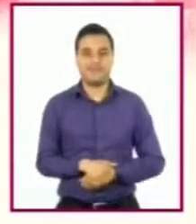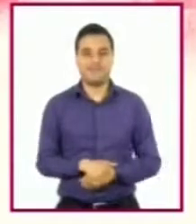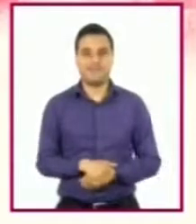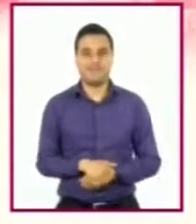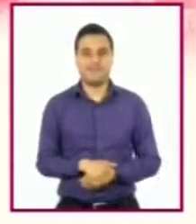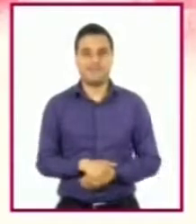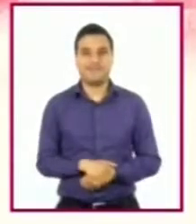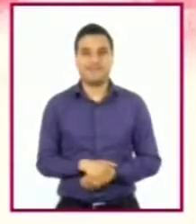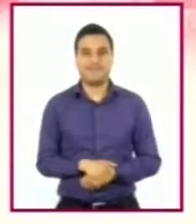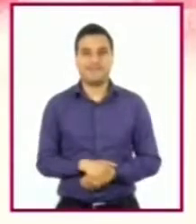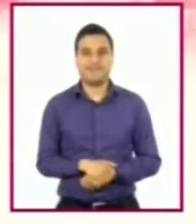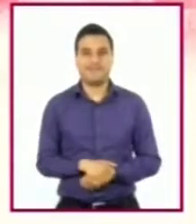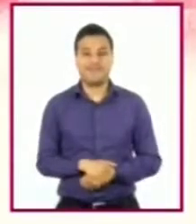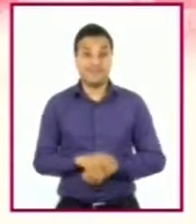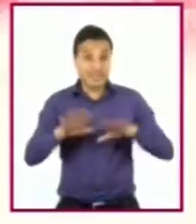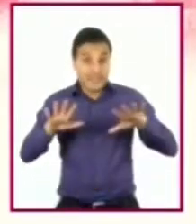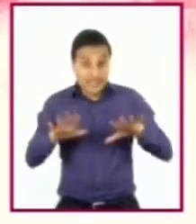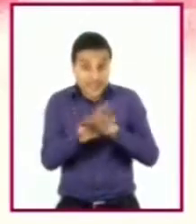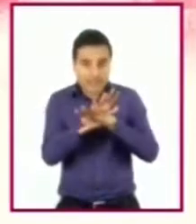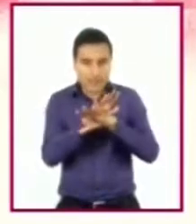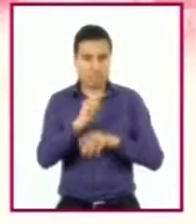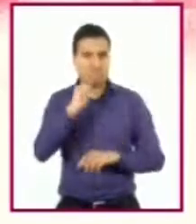Adaptarse a los cambios.